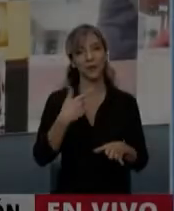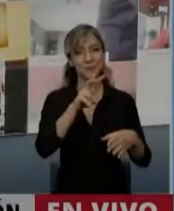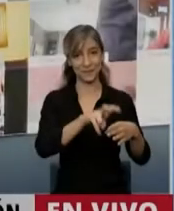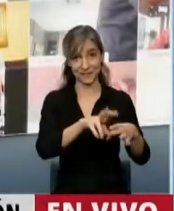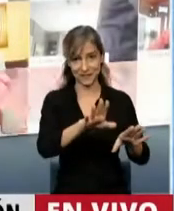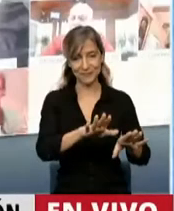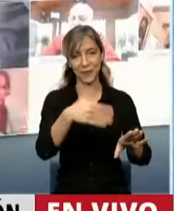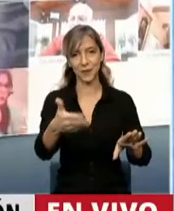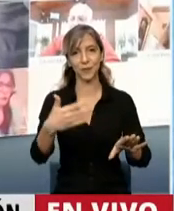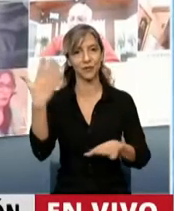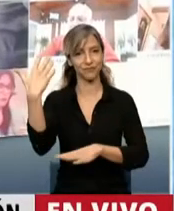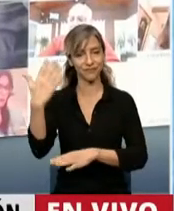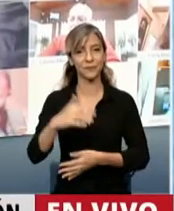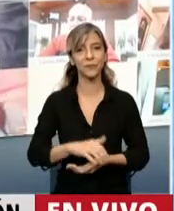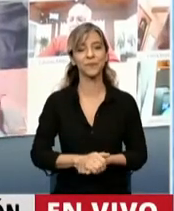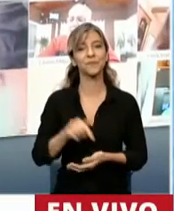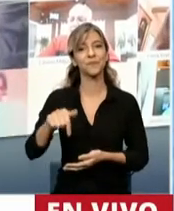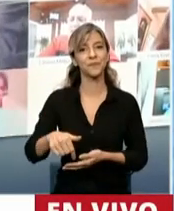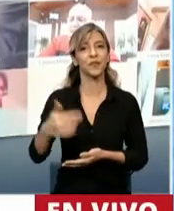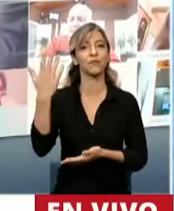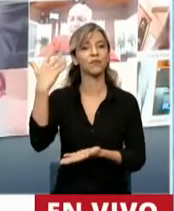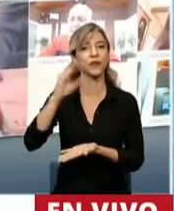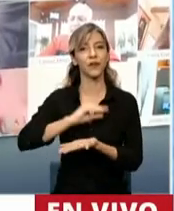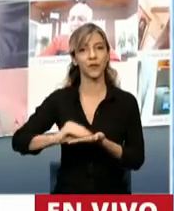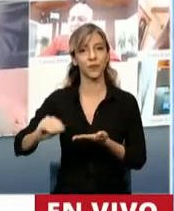Tiene la palabra el diputado Rubén Manzi.